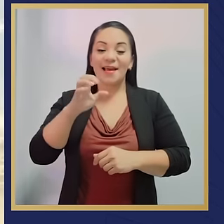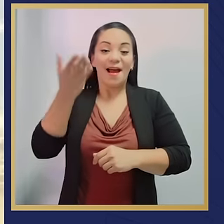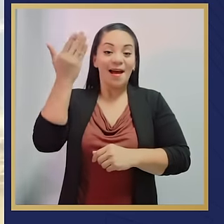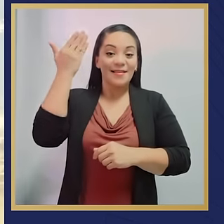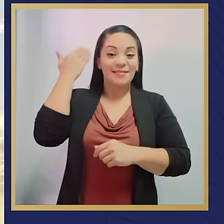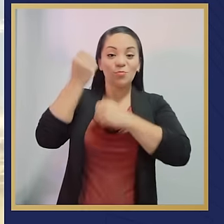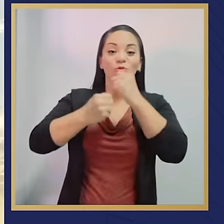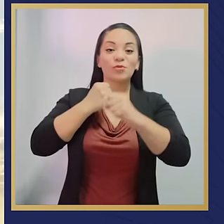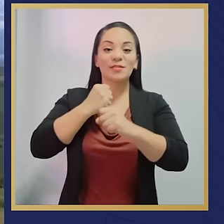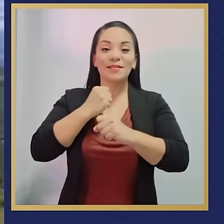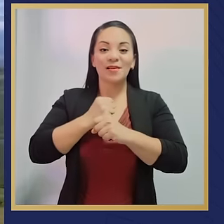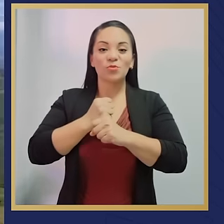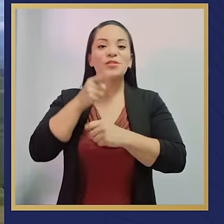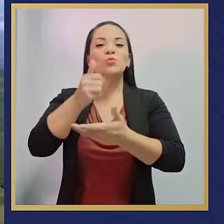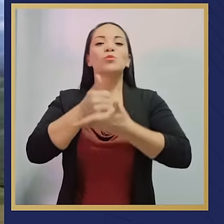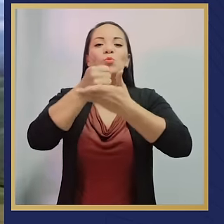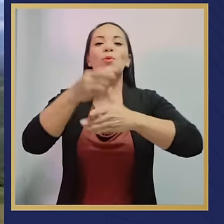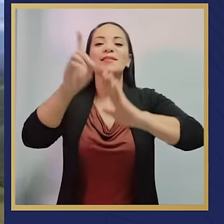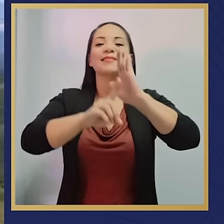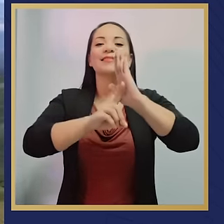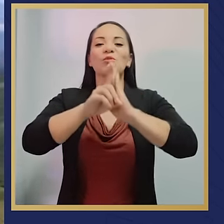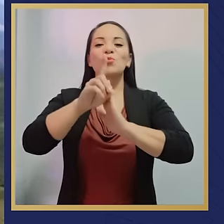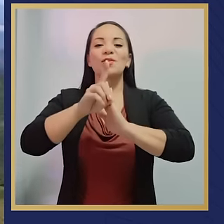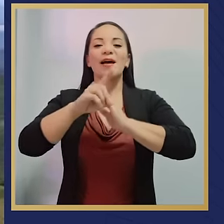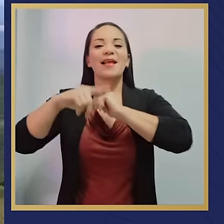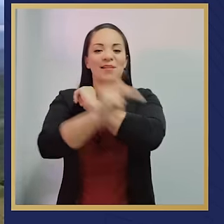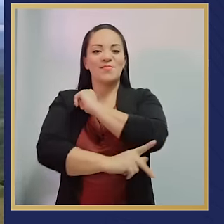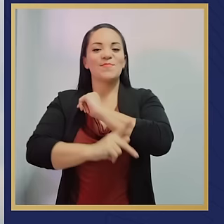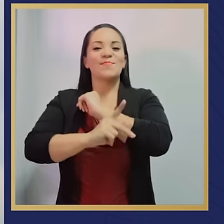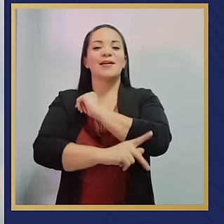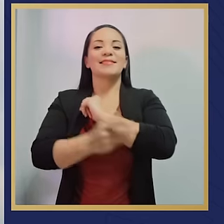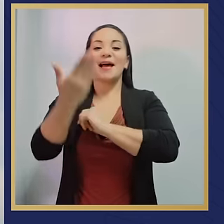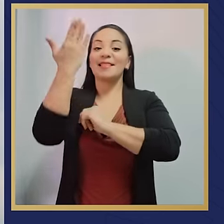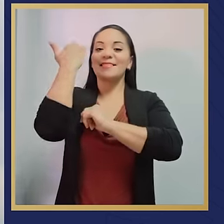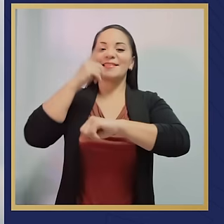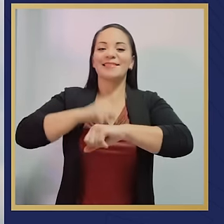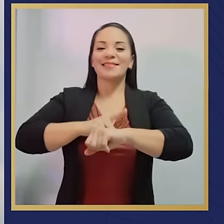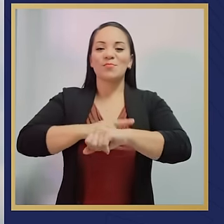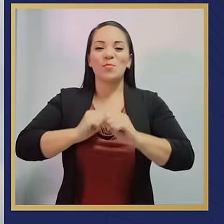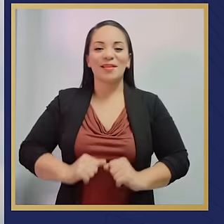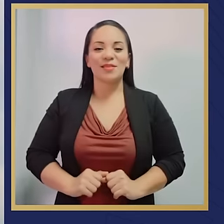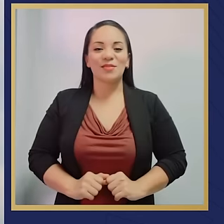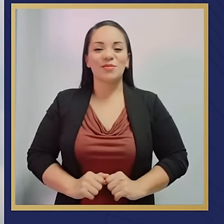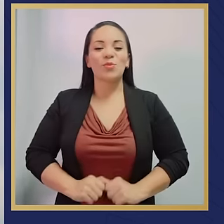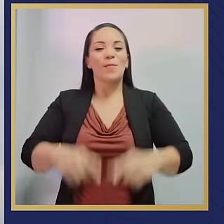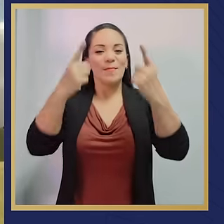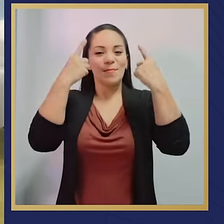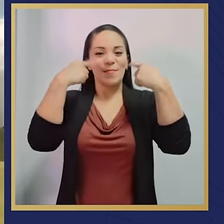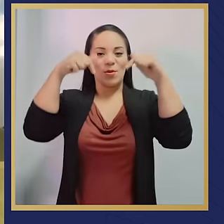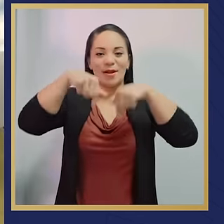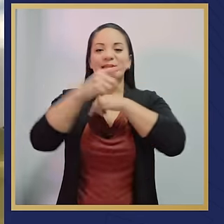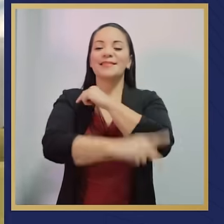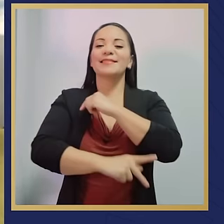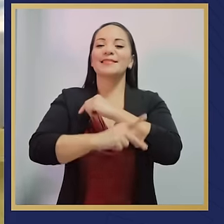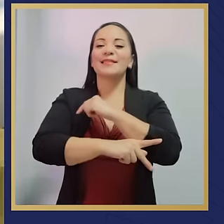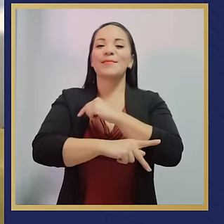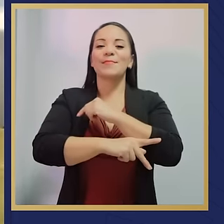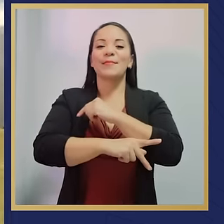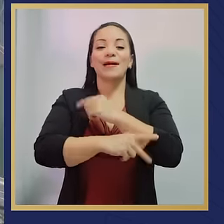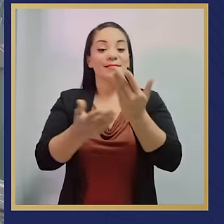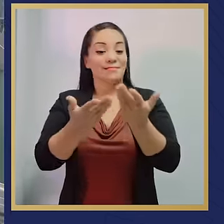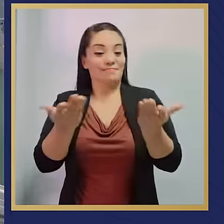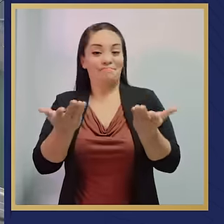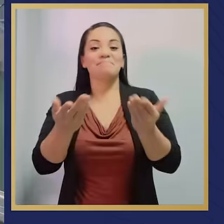ayudó a desarrollar el país de aquella época para convertirlo en una de las